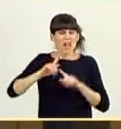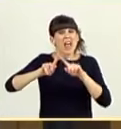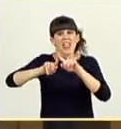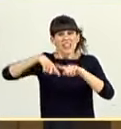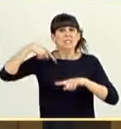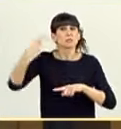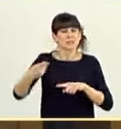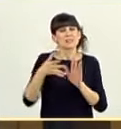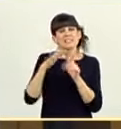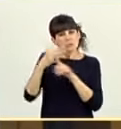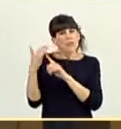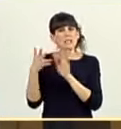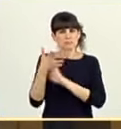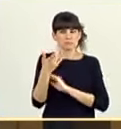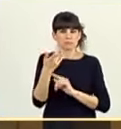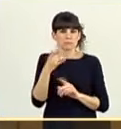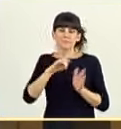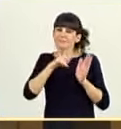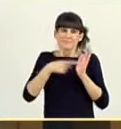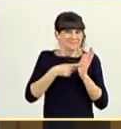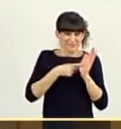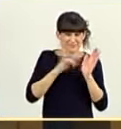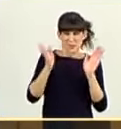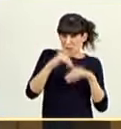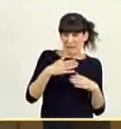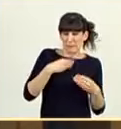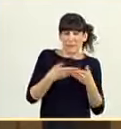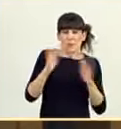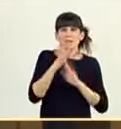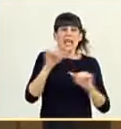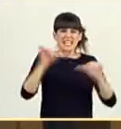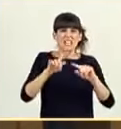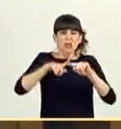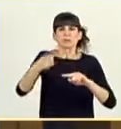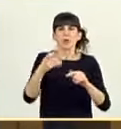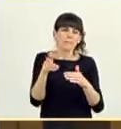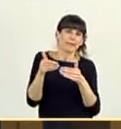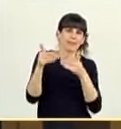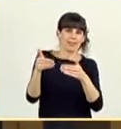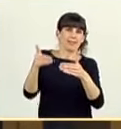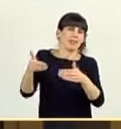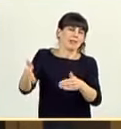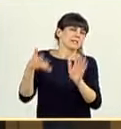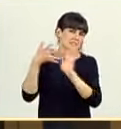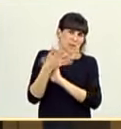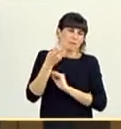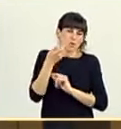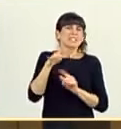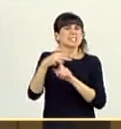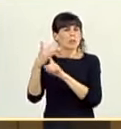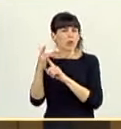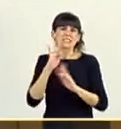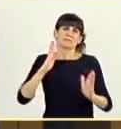situaciones de irregularidad sobrevenida que pueden haber surgido de la crisis, las estamos postergando y permitiendo situaciones de transitoriedad. Señor